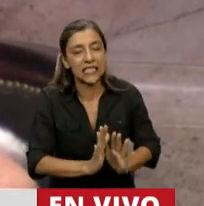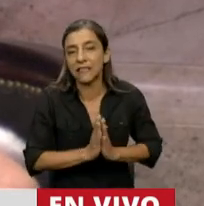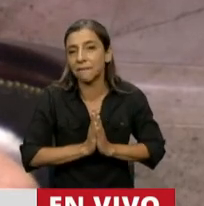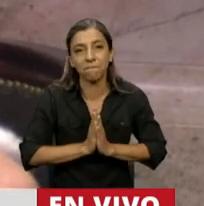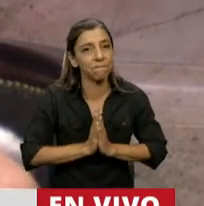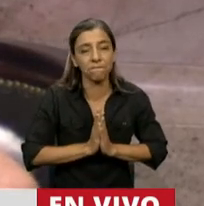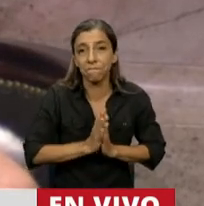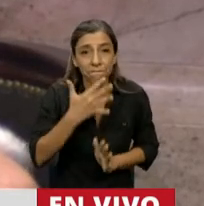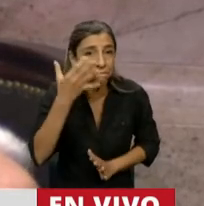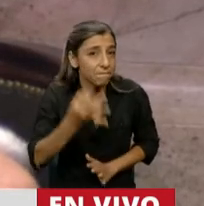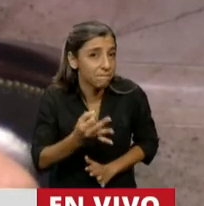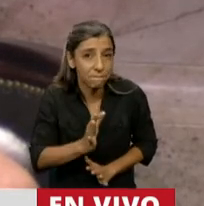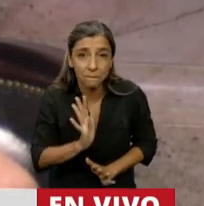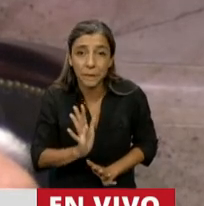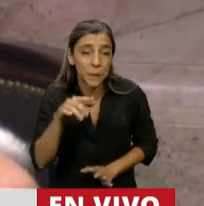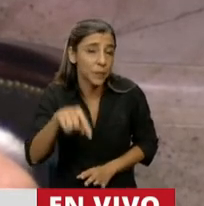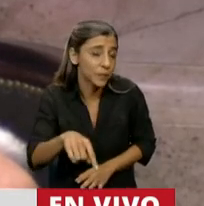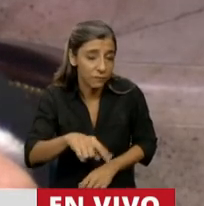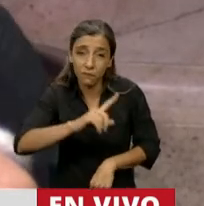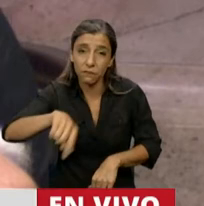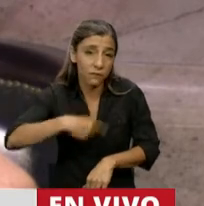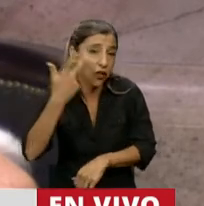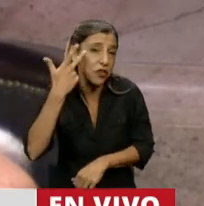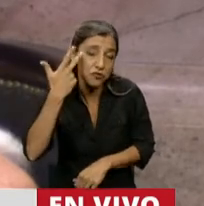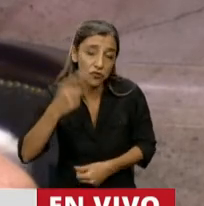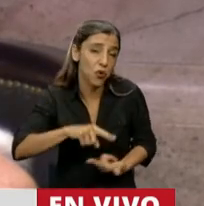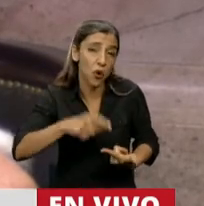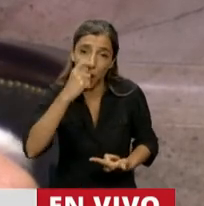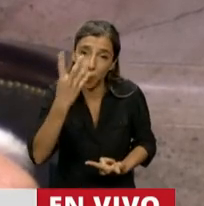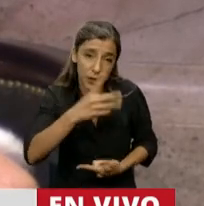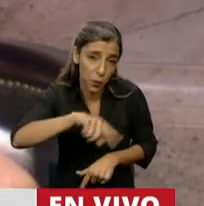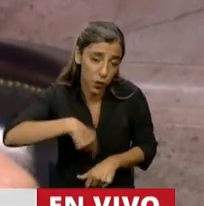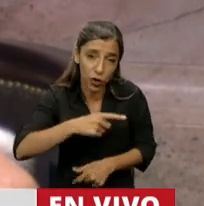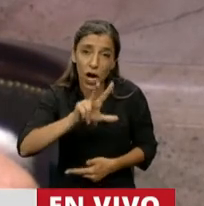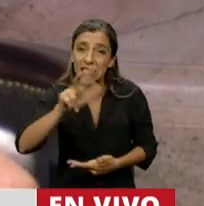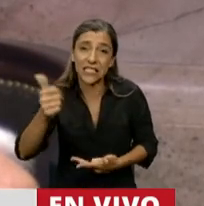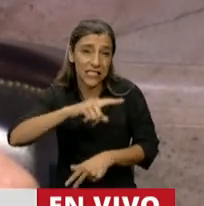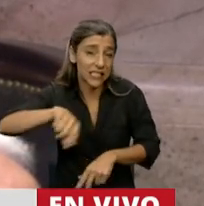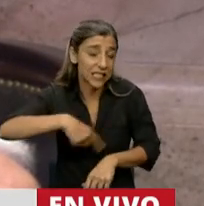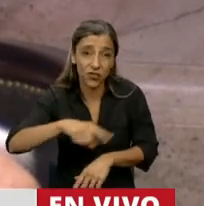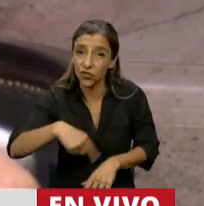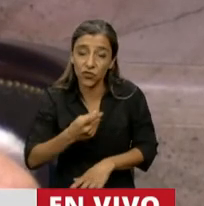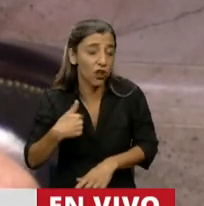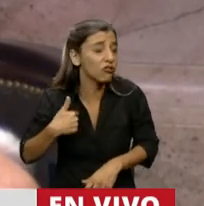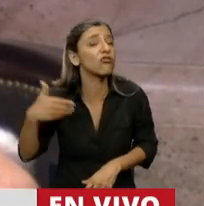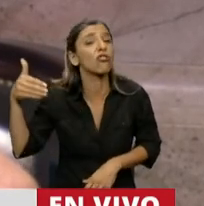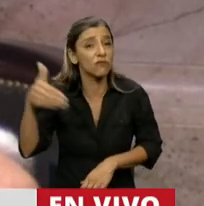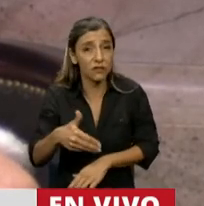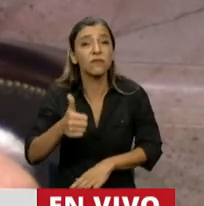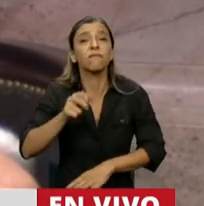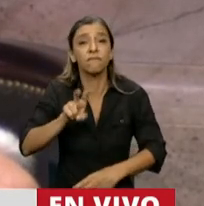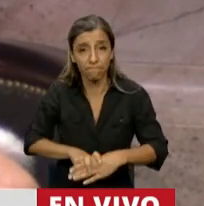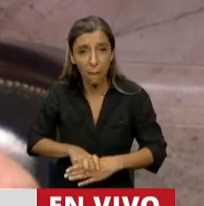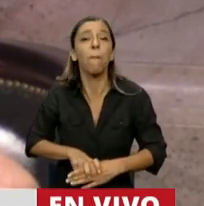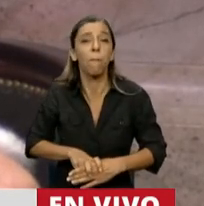sinceramente vamos a estar acá 18 horas, 24 horas, 36 horas, lo que sea necesario para resistir.